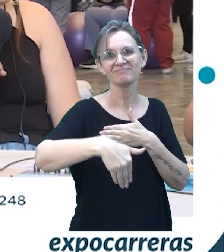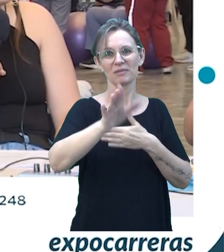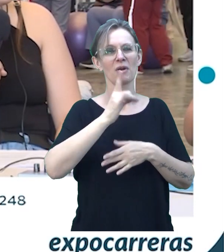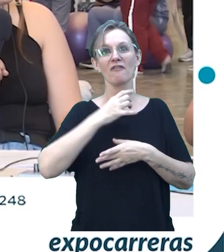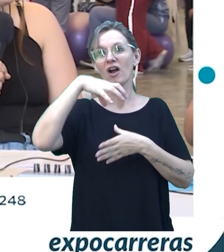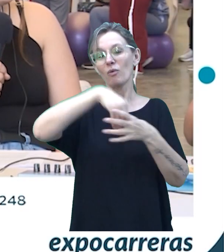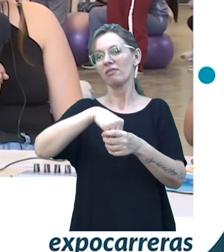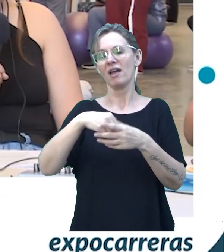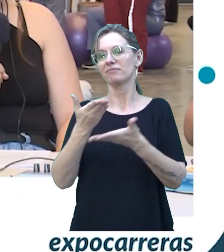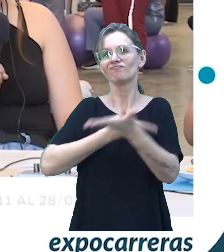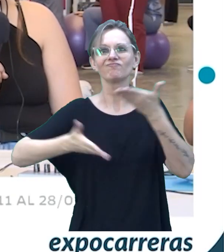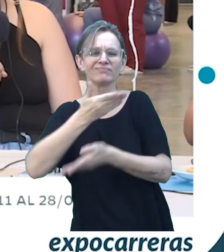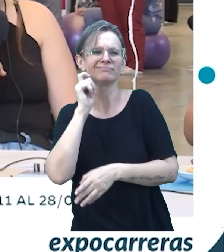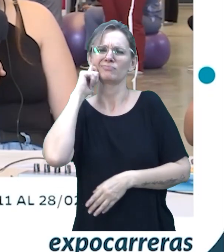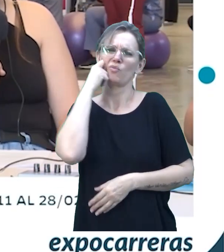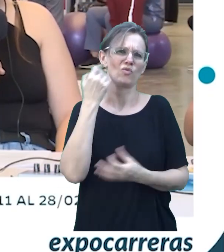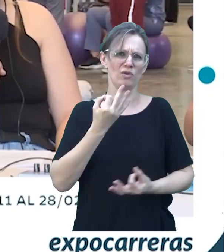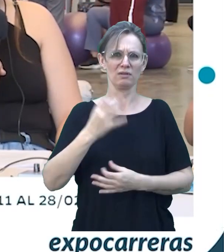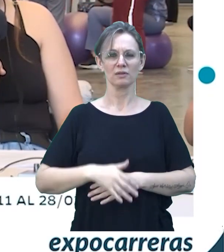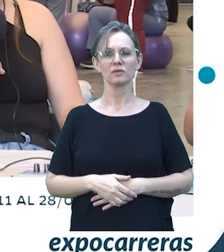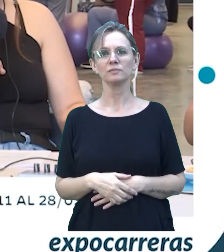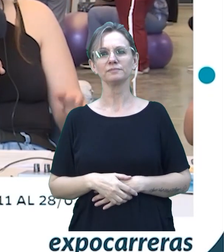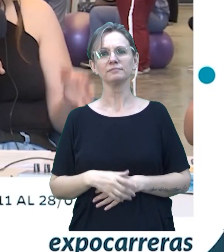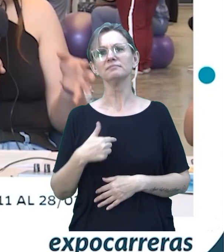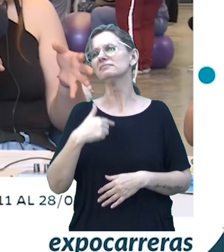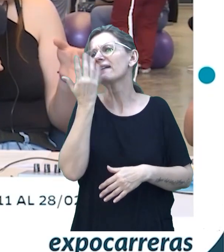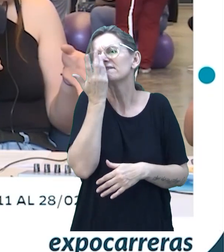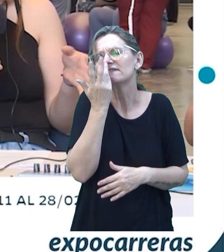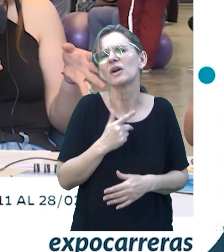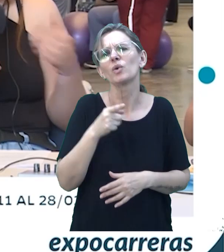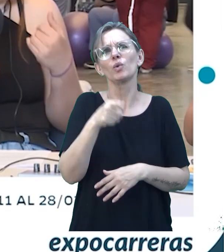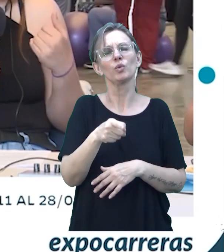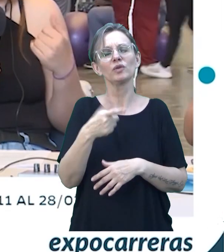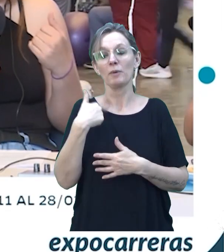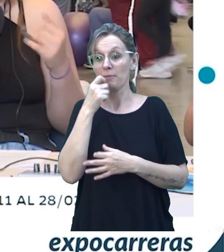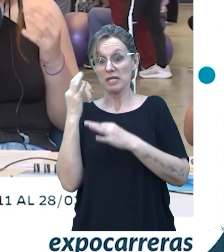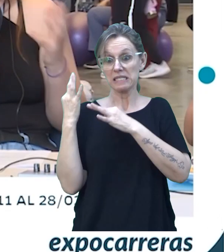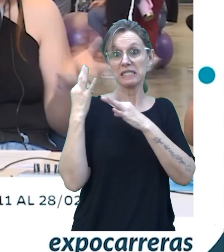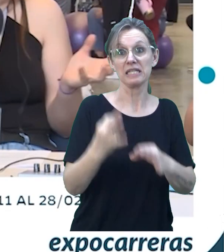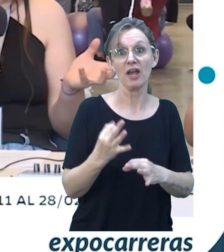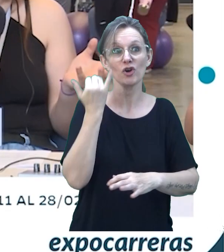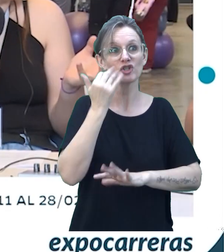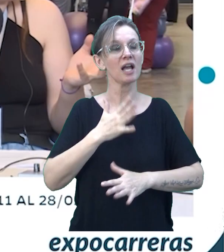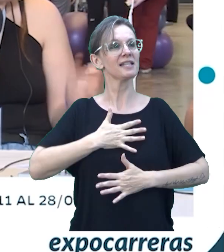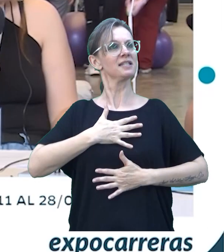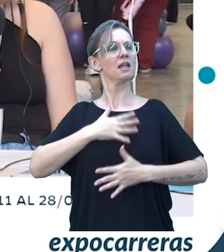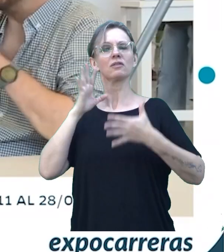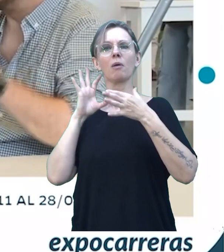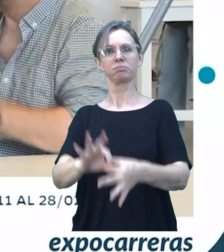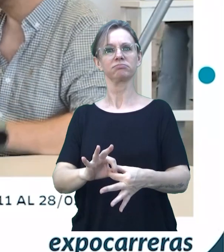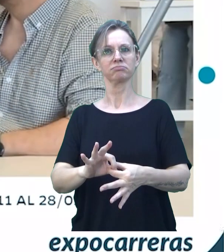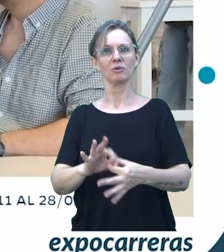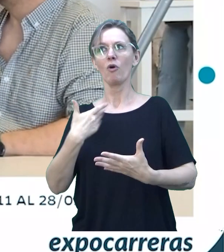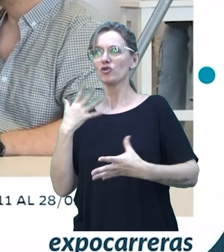no, es re lindo. Me gusta poder, o sea, llegar y tener mi lugar, sentirme yo, básicamente. Sentirte parte.